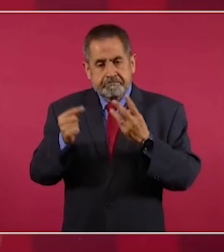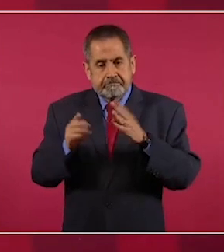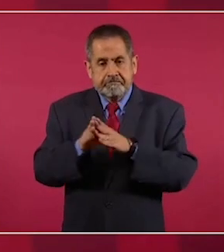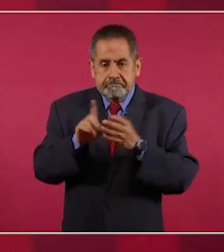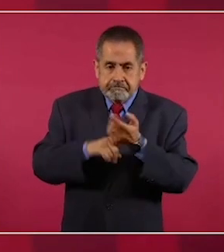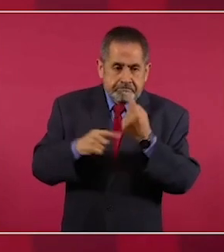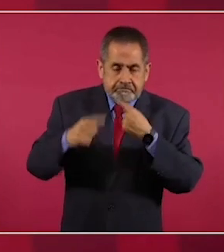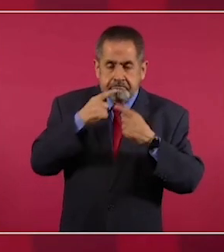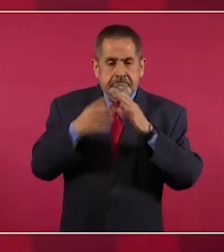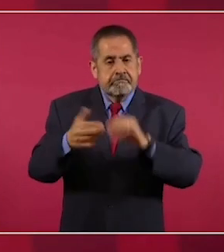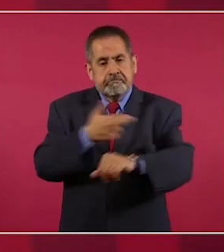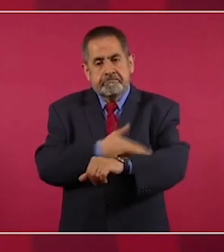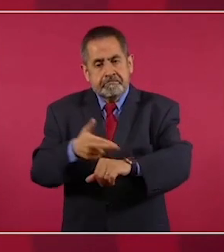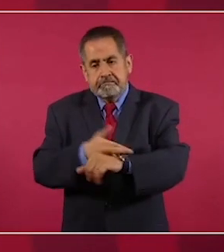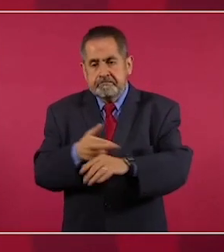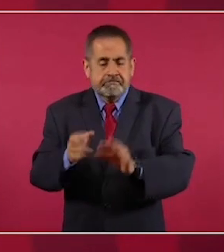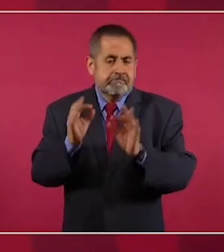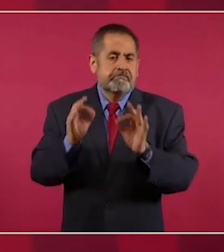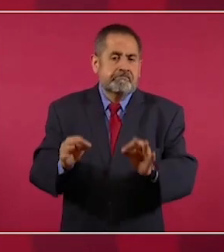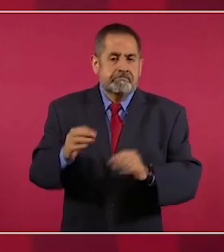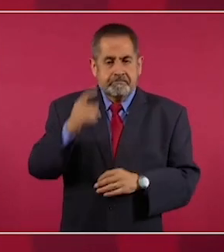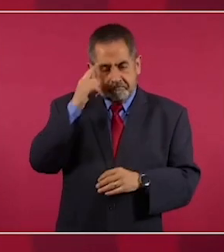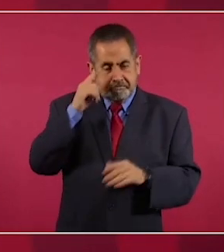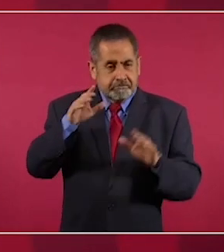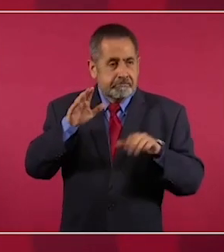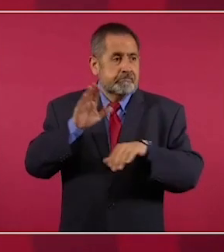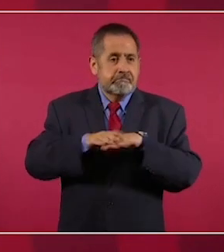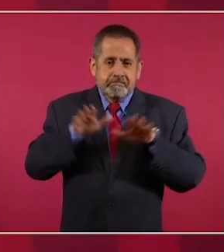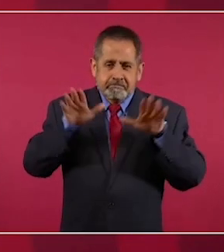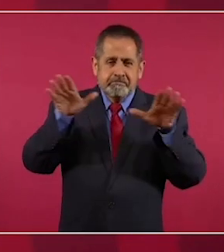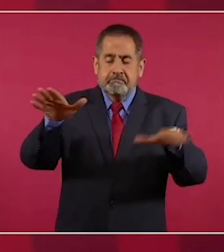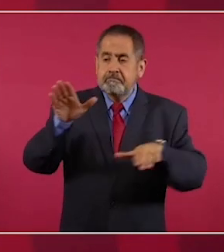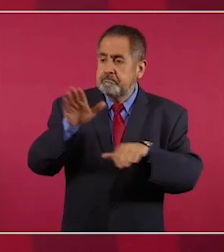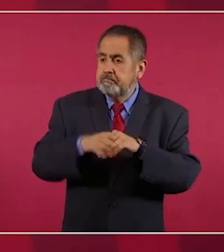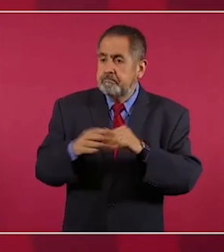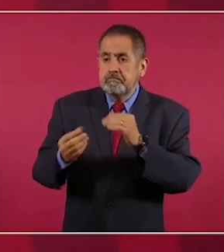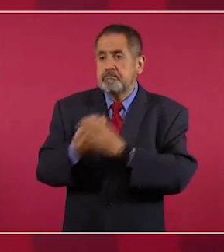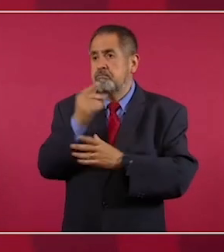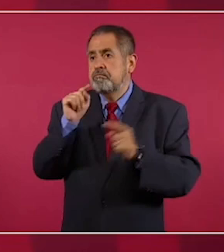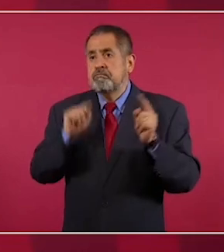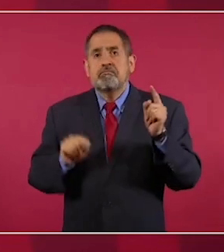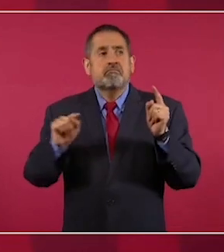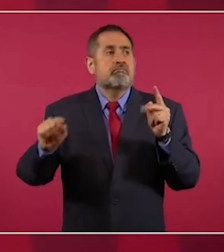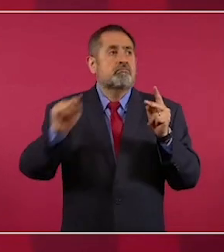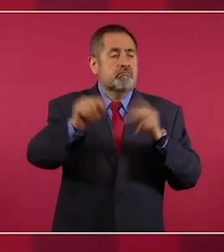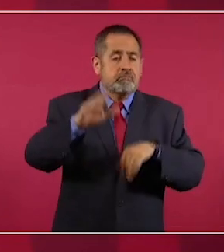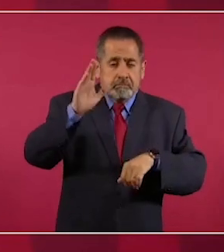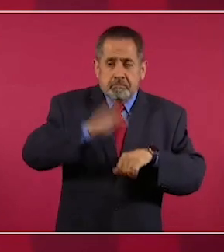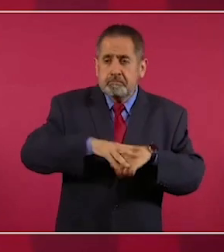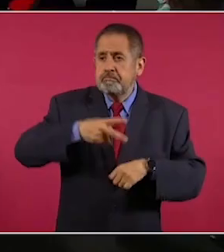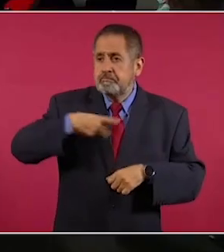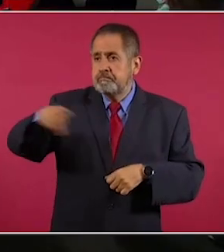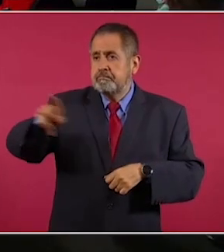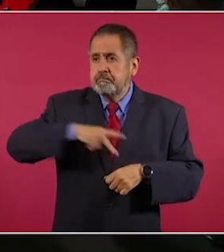aéreas, más viajes, más vuelos.